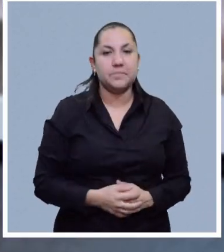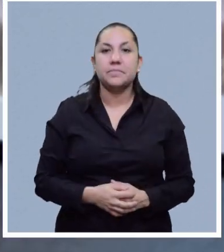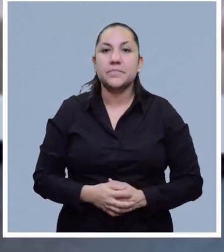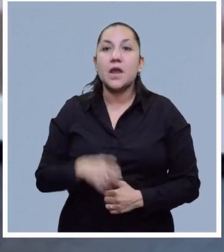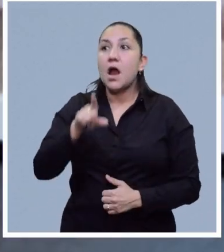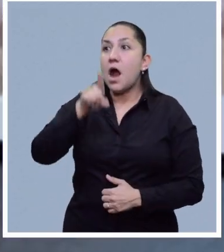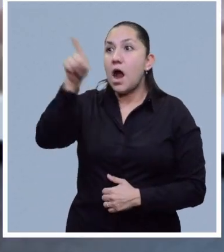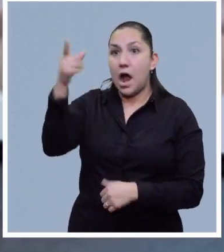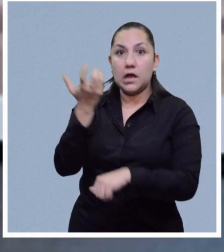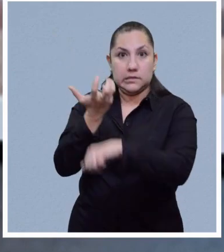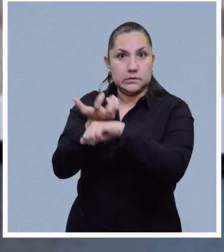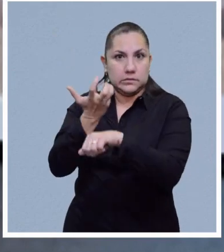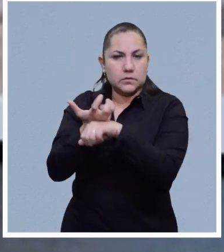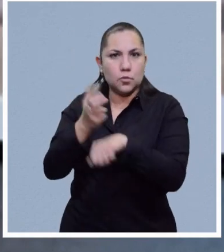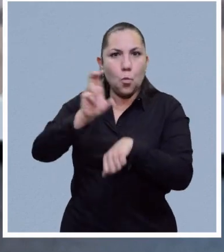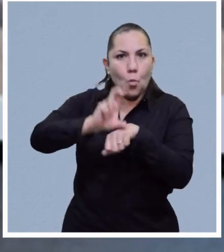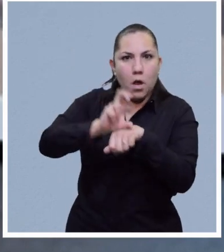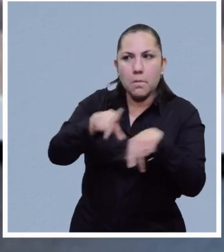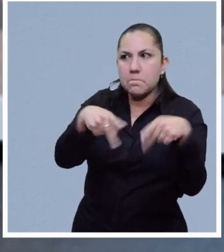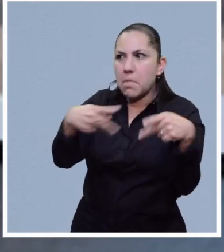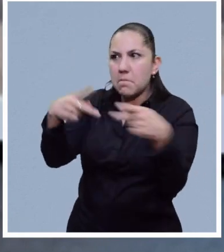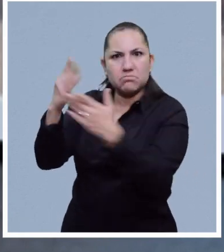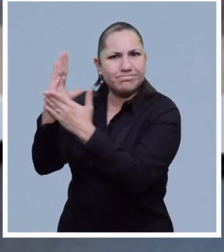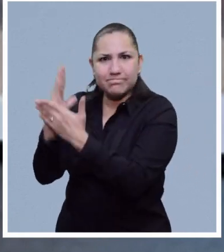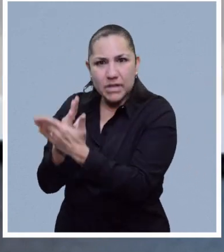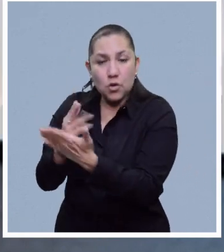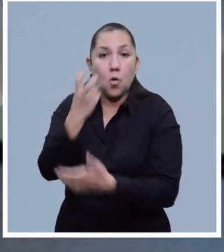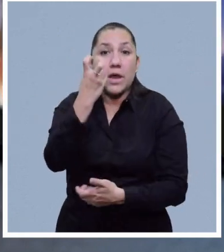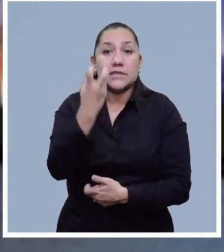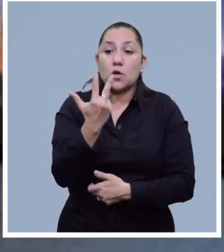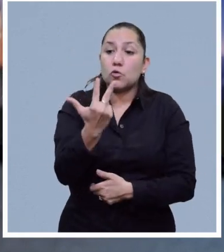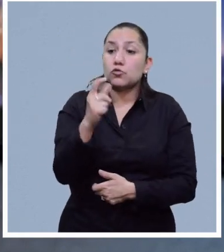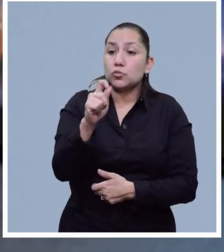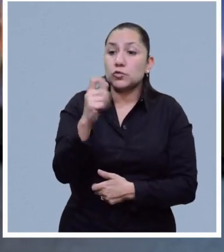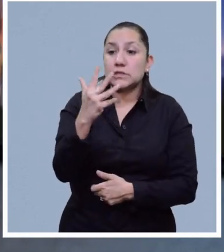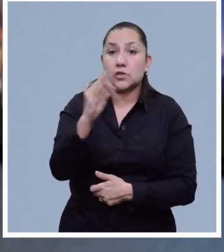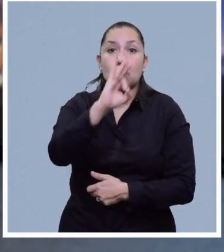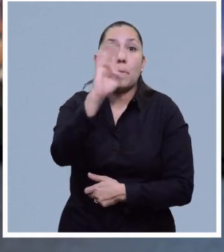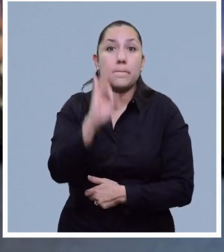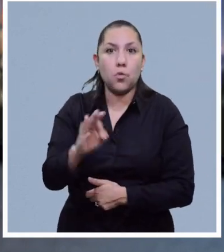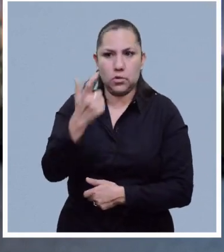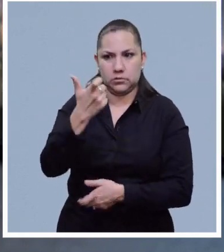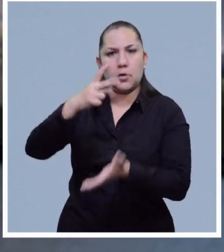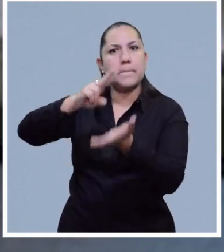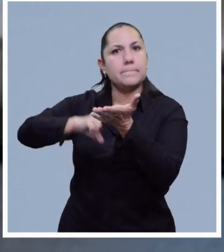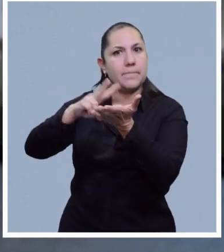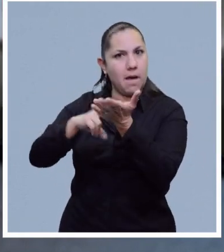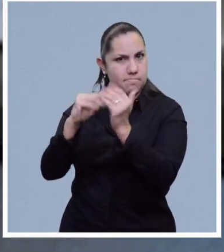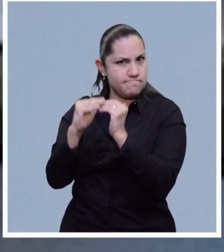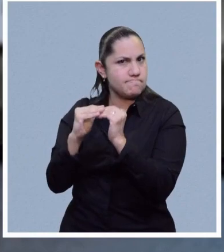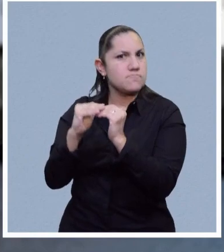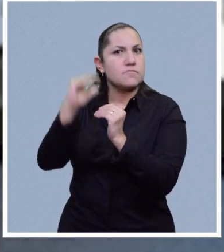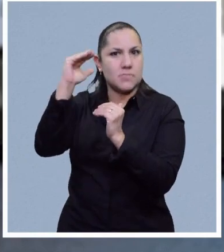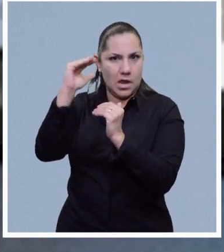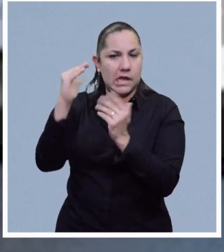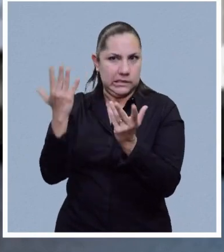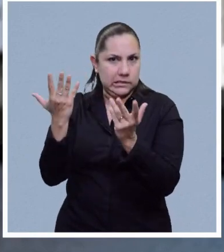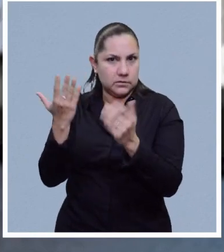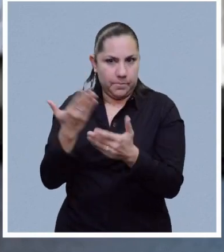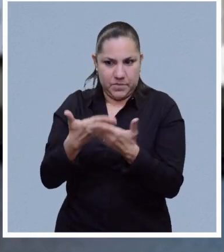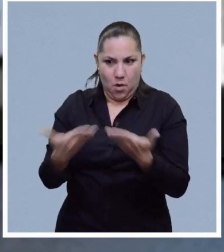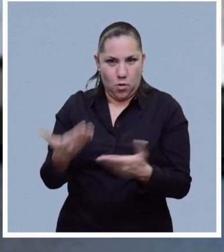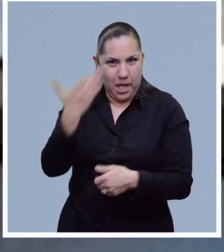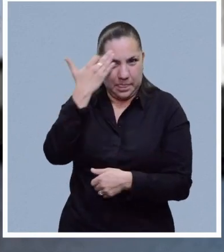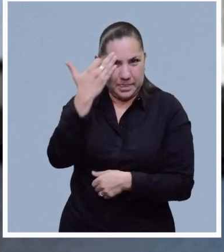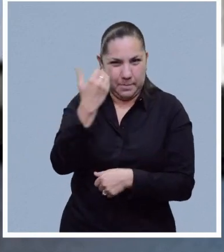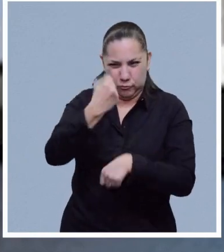La crisis del huevo en Estados Unidos ha provocado un 8.5% en su valor, un aumento, Viri, pues